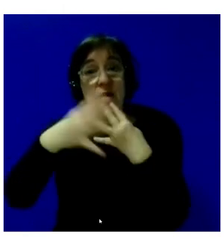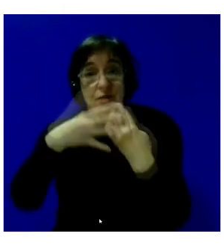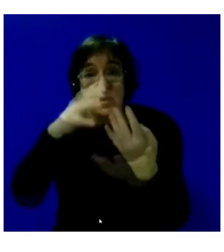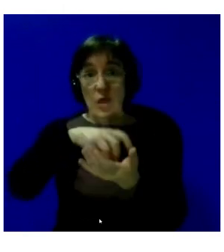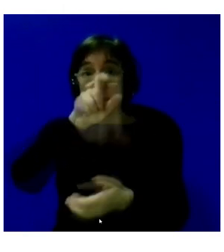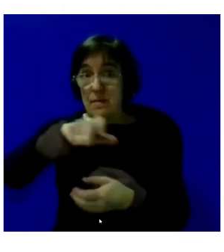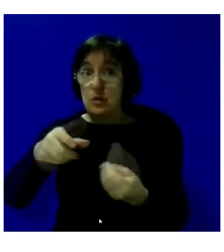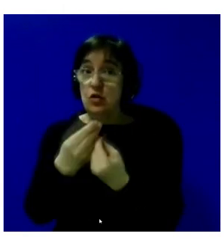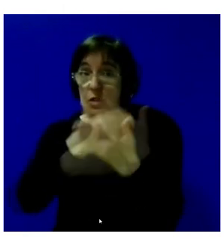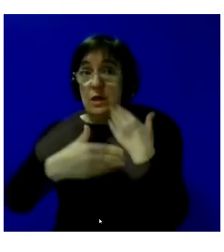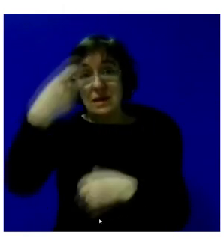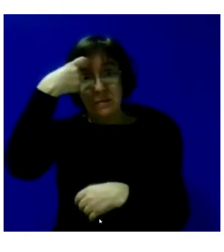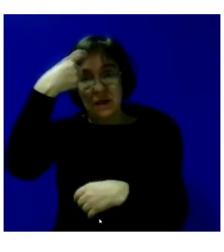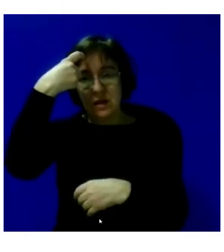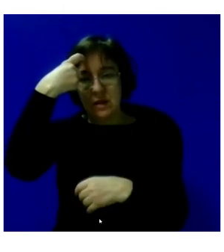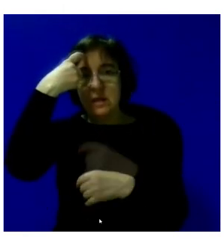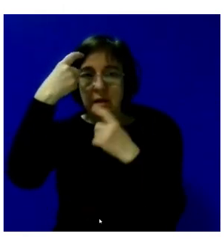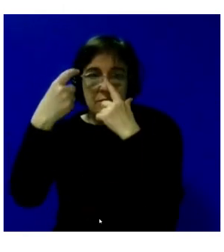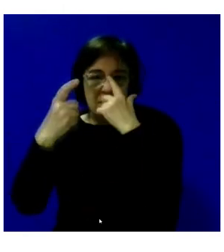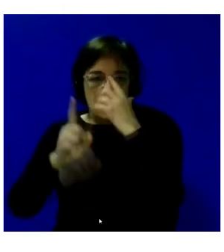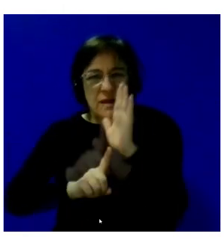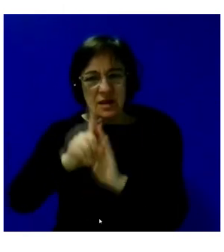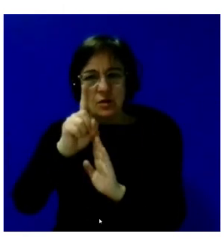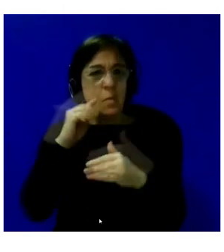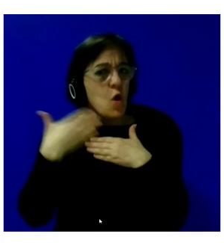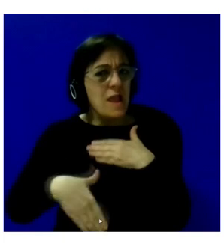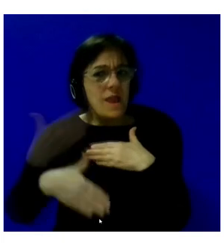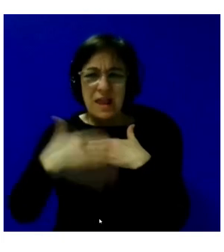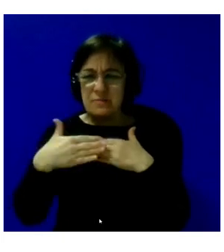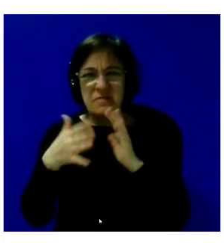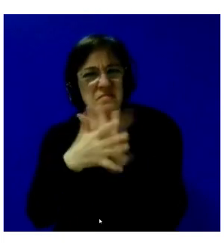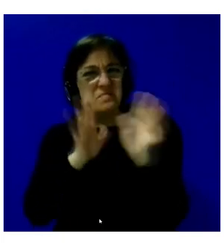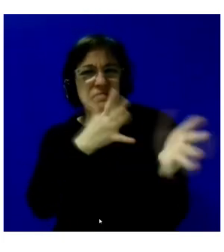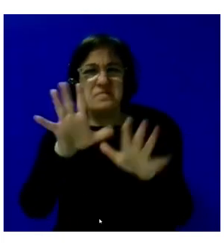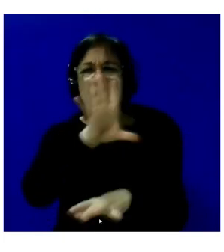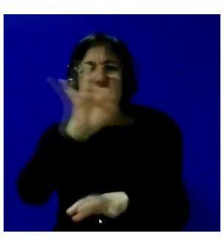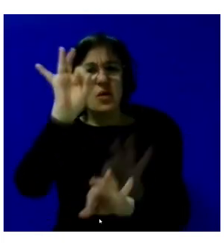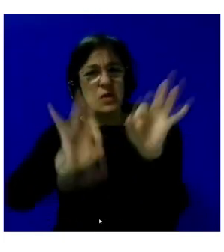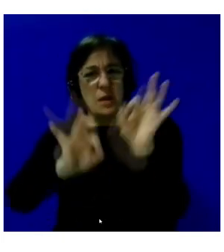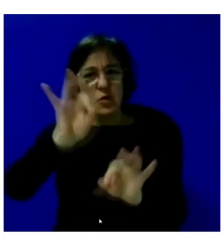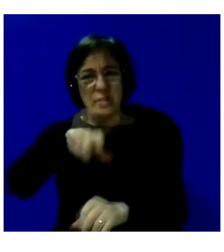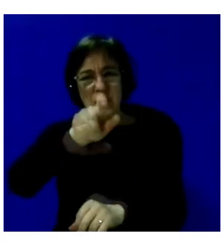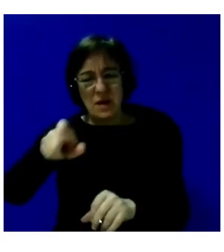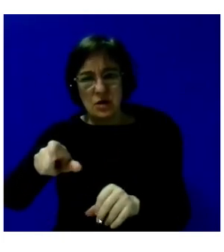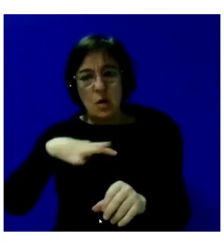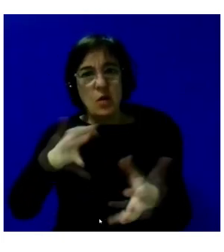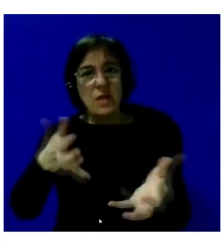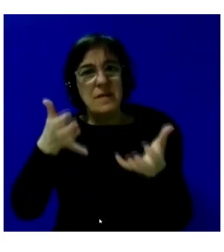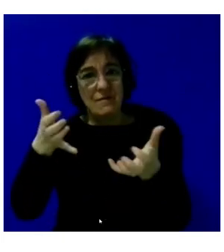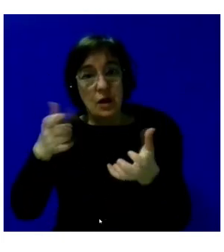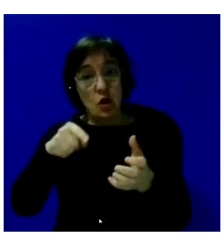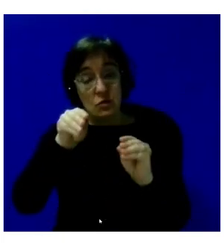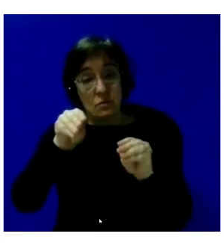personas con discapacidad intelectual y del desarrollo está muy limitado. Hablan en torno a un 50% de personas que podían beneficiarse de esos